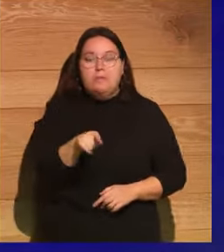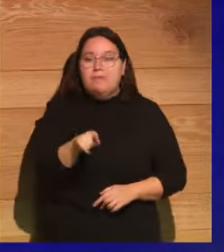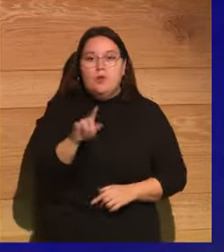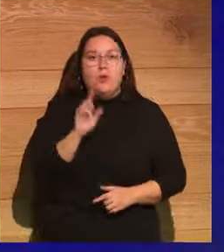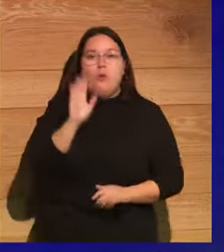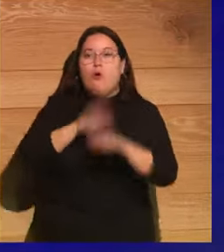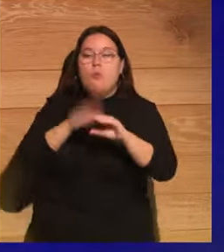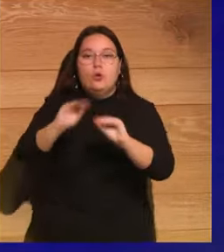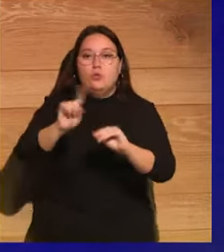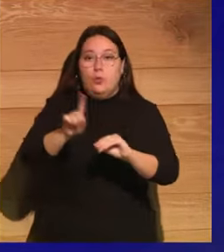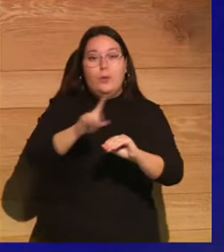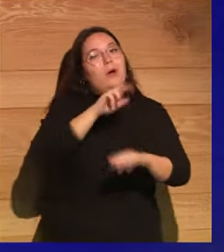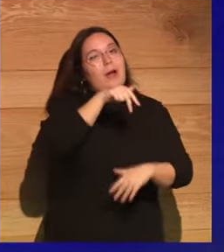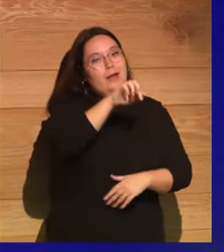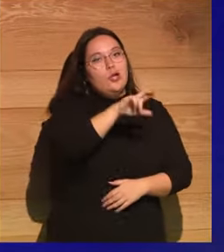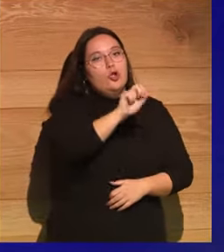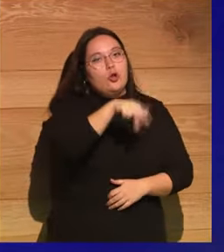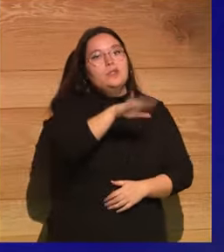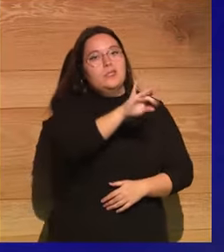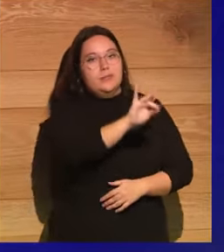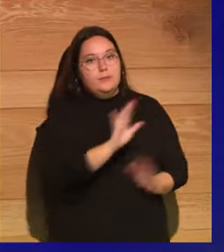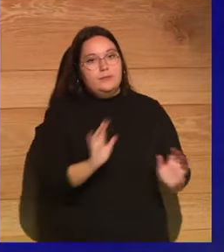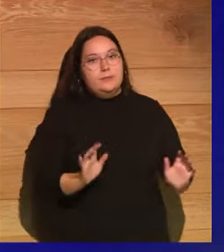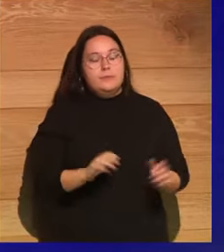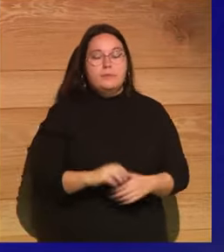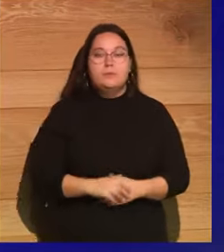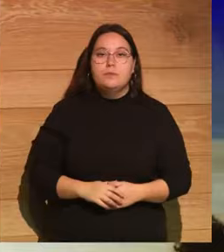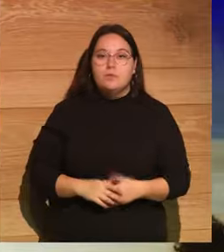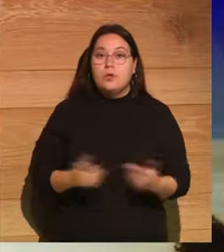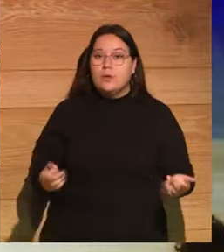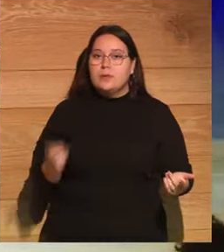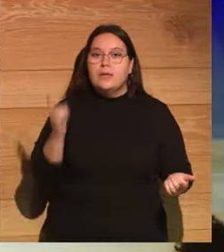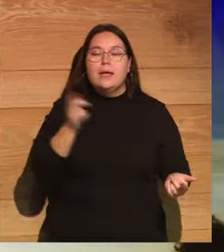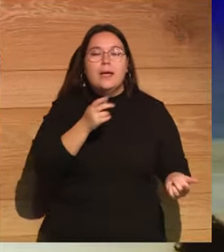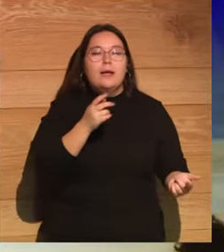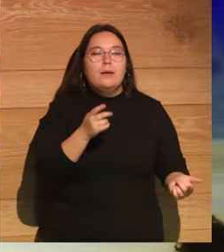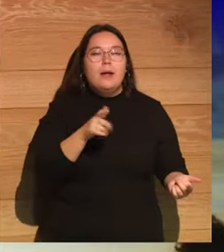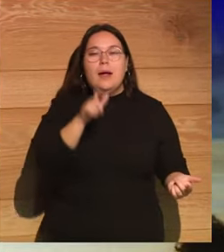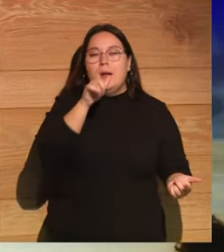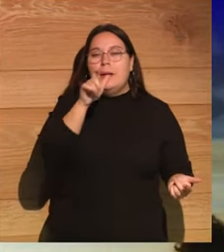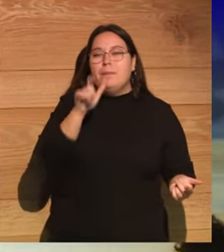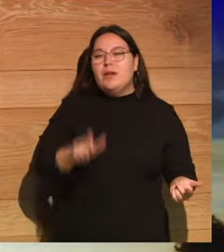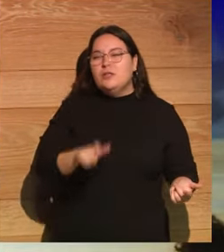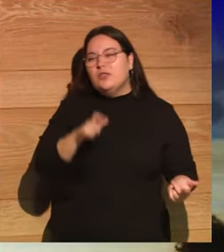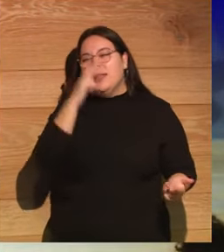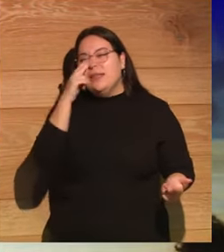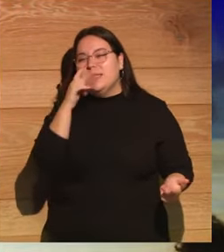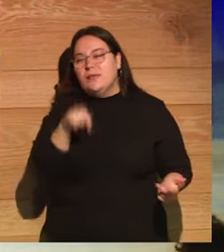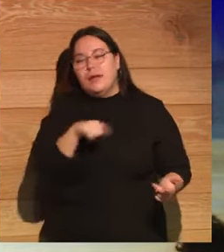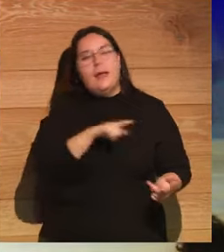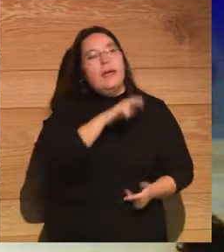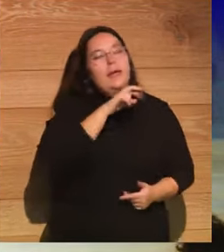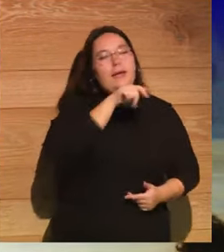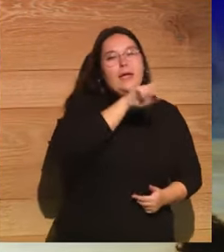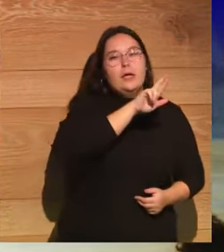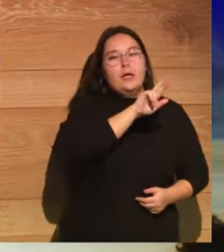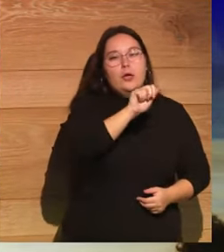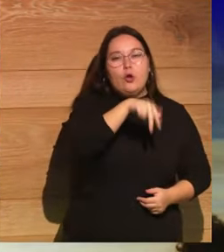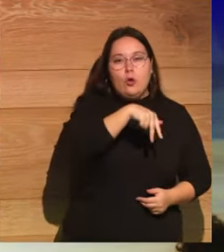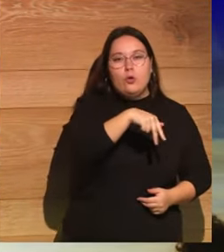embargo, a Nerón le echamos la culpa. Luego, ¿a quién le interesaba que Nerón fuera un malvado que quemaba Roma